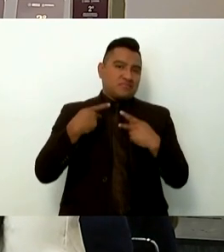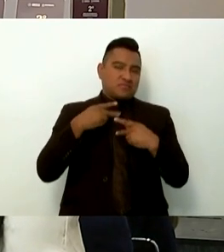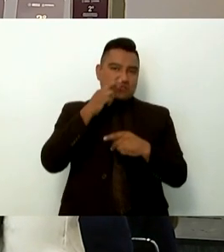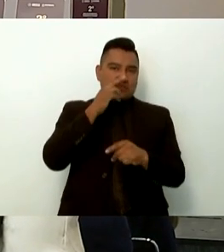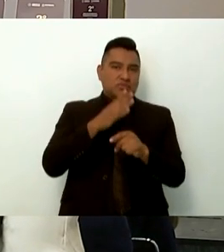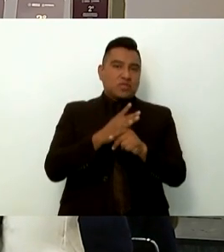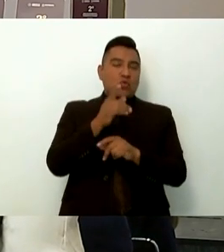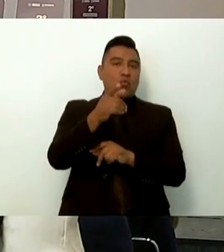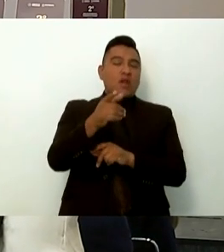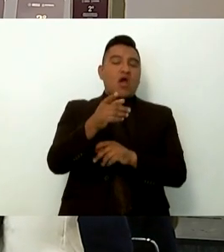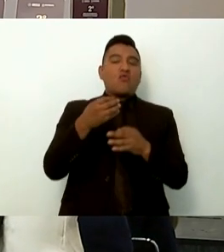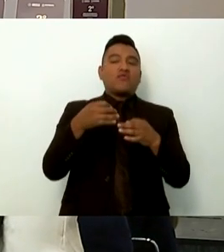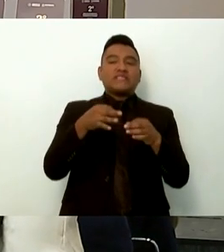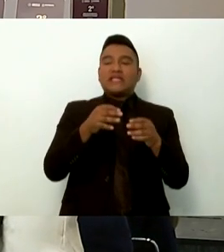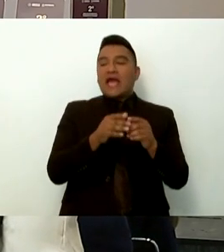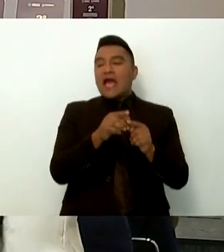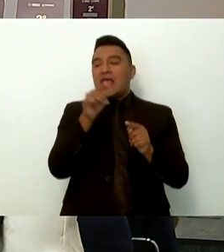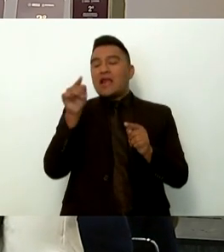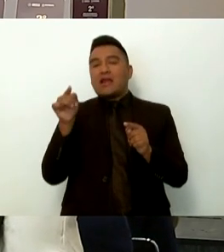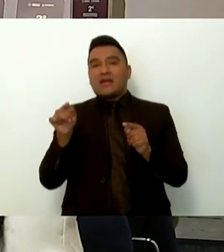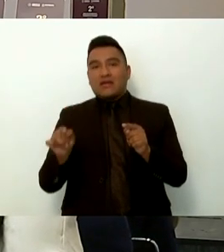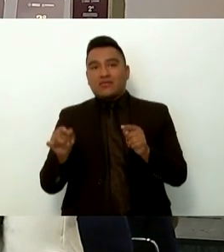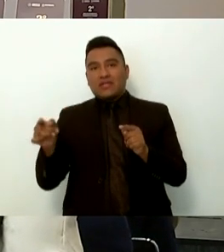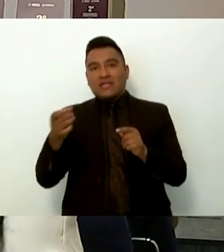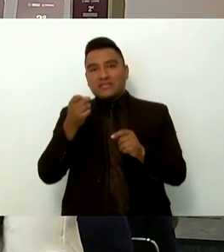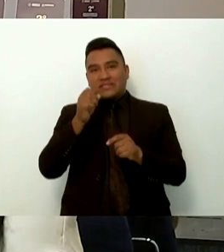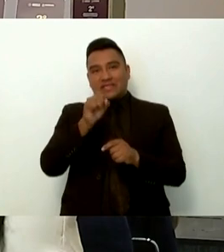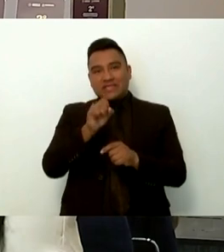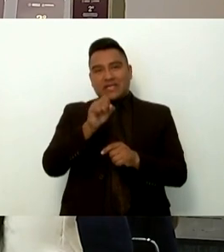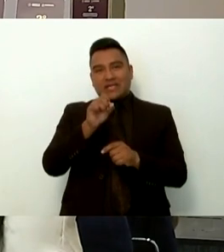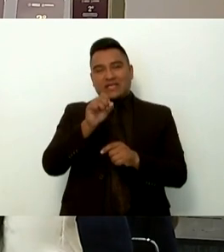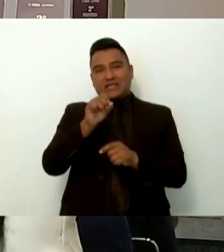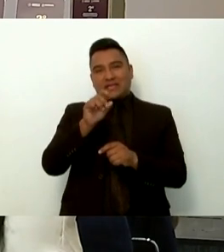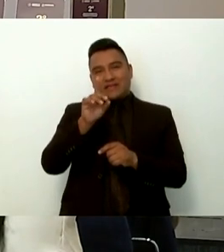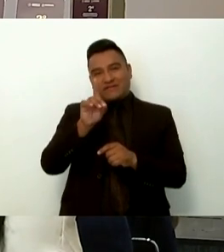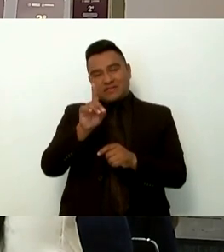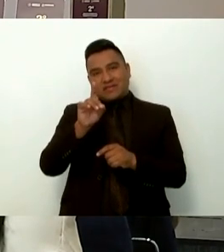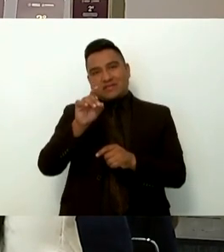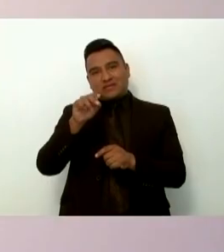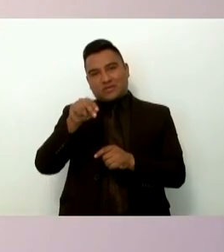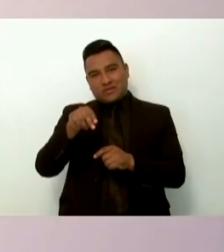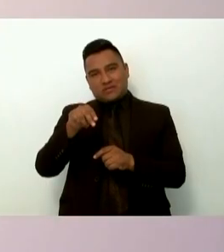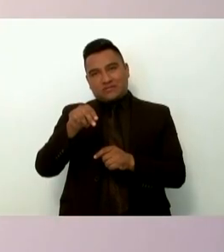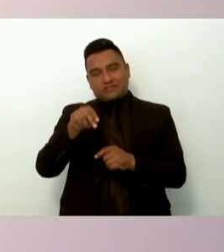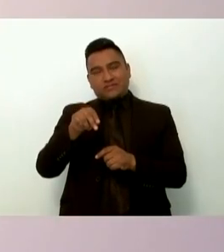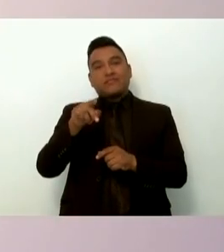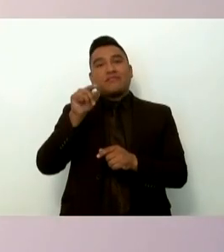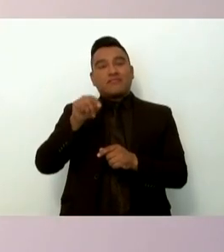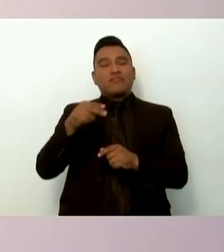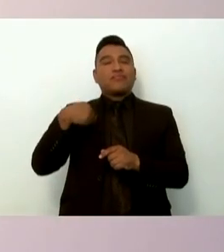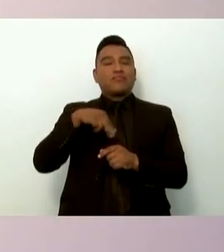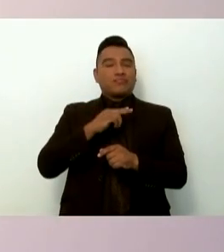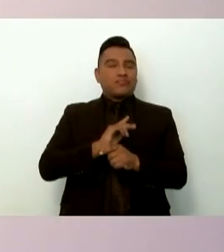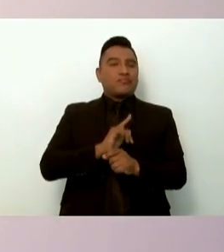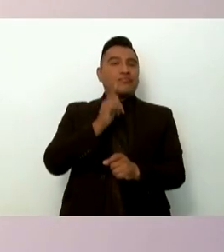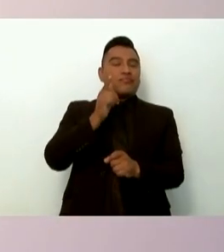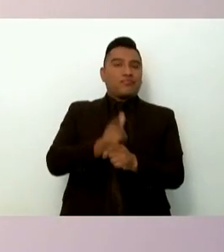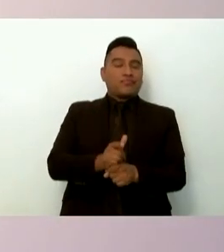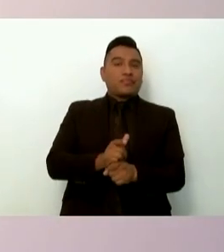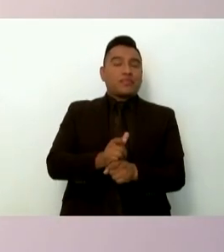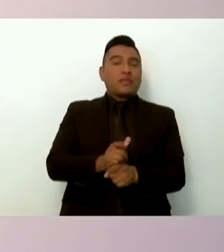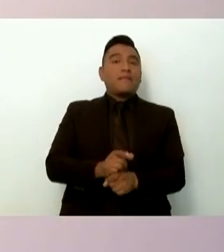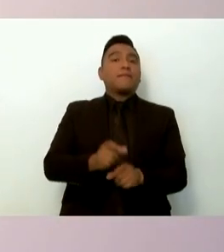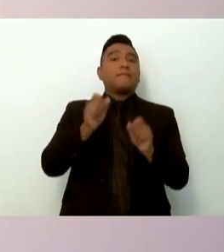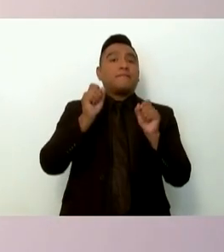en una oficina al lado de la del General Secretario de la Defensa Nacional, clasificada como documento secreto, y por instrucciones